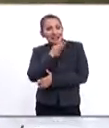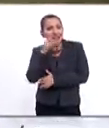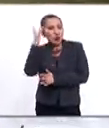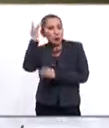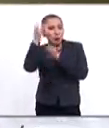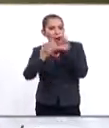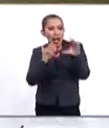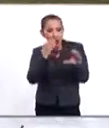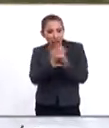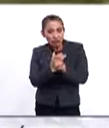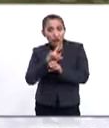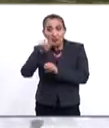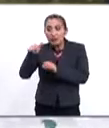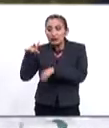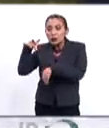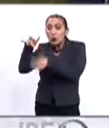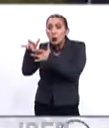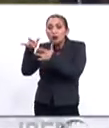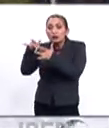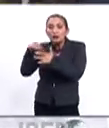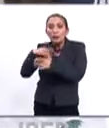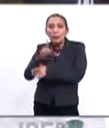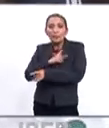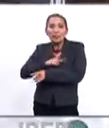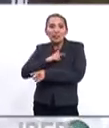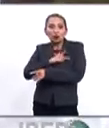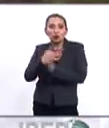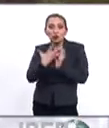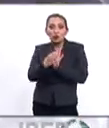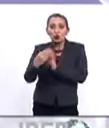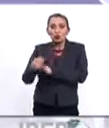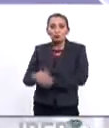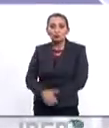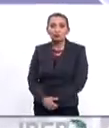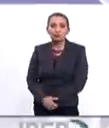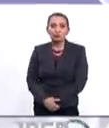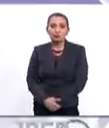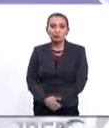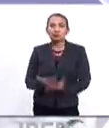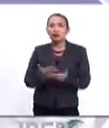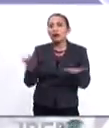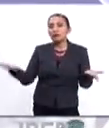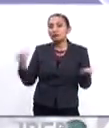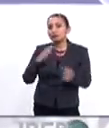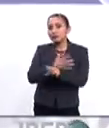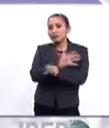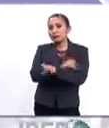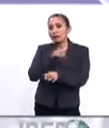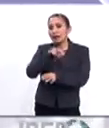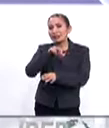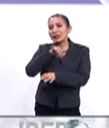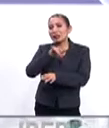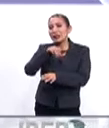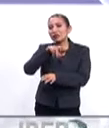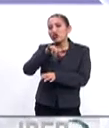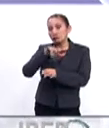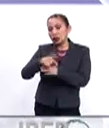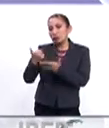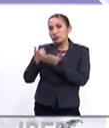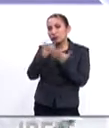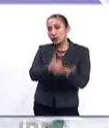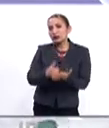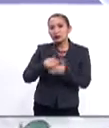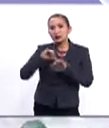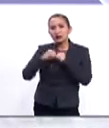cumpleaños tras tener contacto con este virus. Vamos ahora con nuestra compañera Nancy Mendoza, que nos tiene la